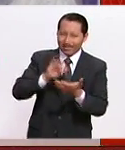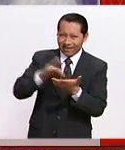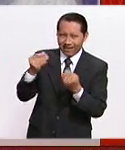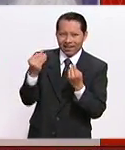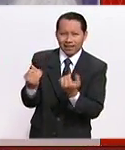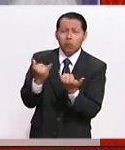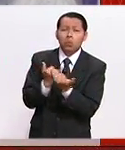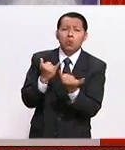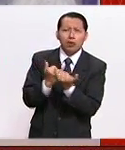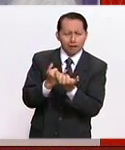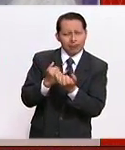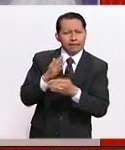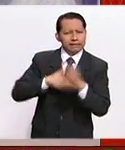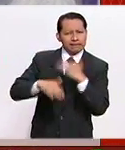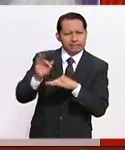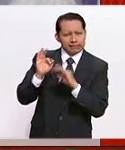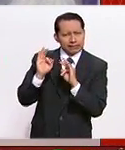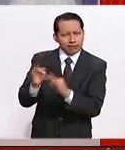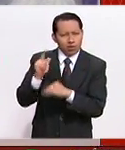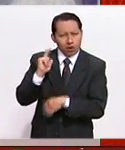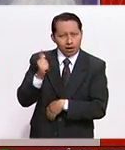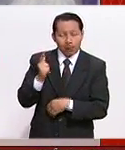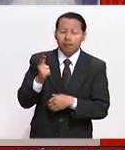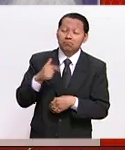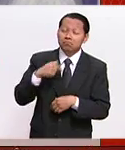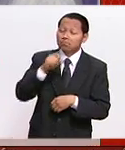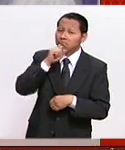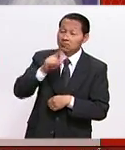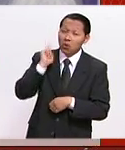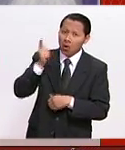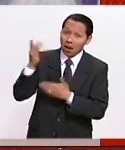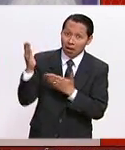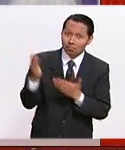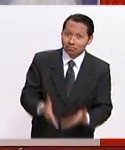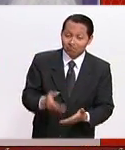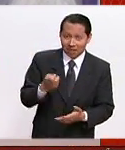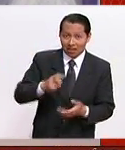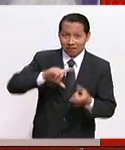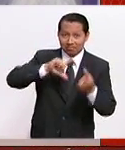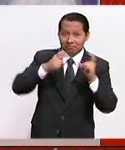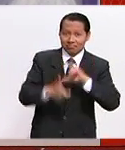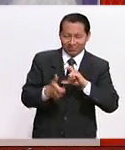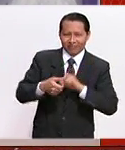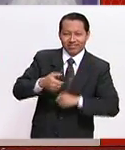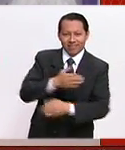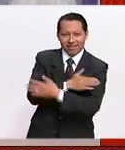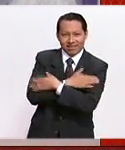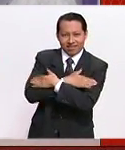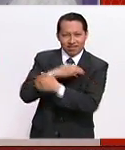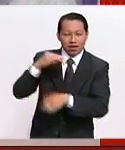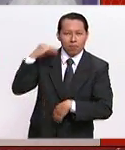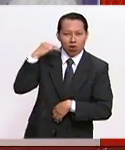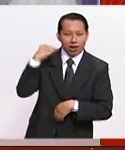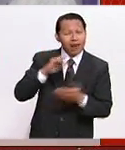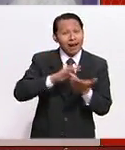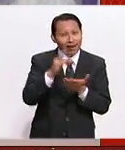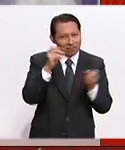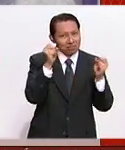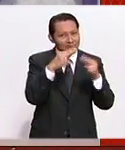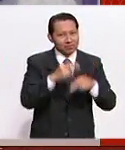te deseamos el mayor de los éxitos y esperamos tenerte pronto aquí en el Estudio de México el Día. Un fuerte abrazo, hasta Morelia. Gracias, hasta luego. Hasta